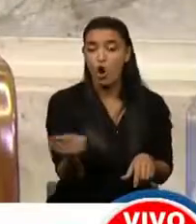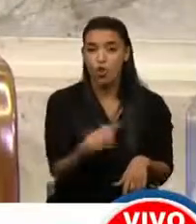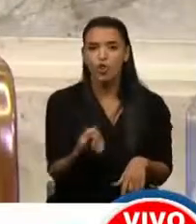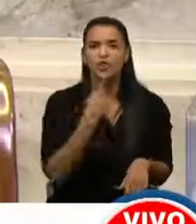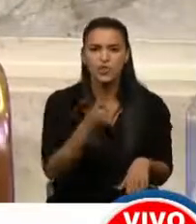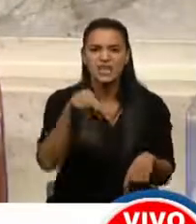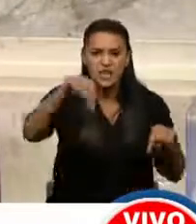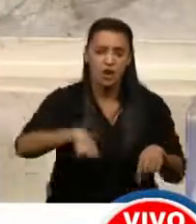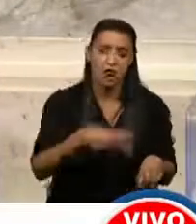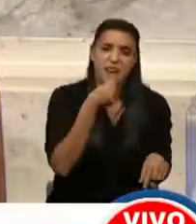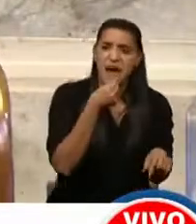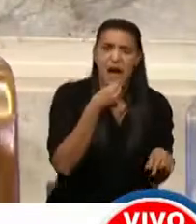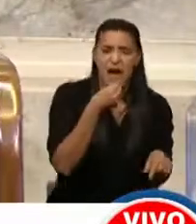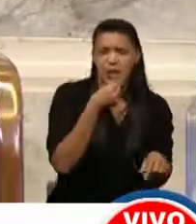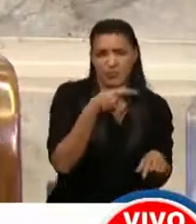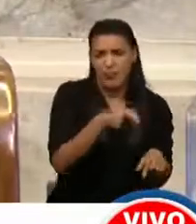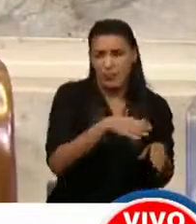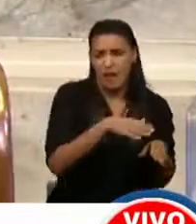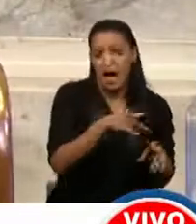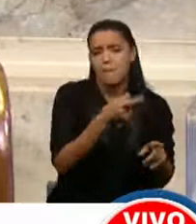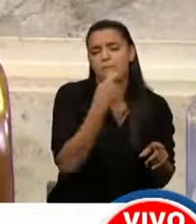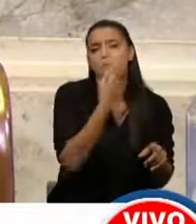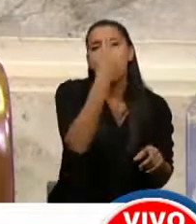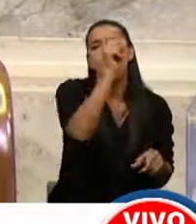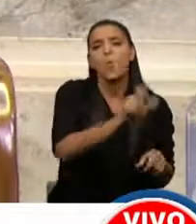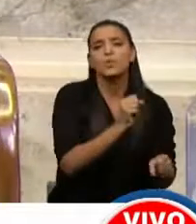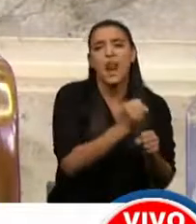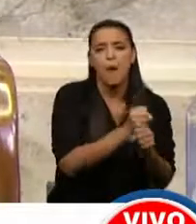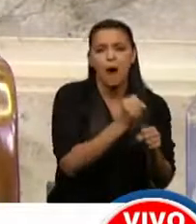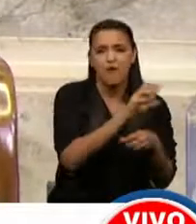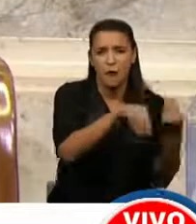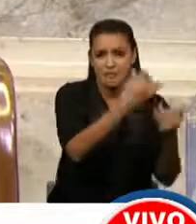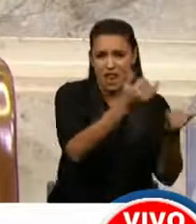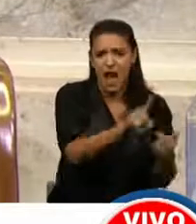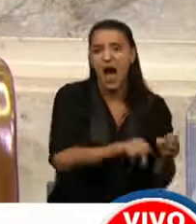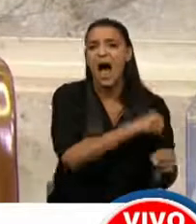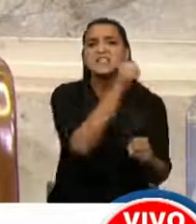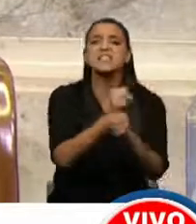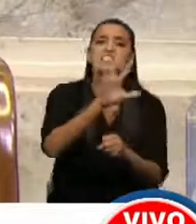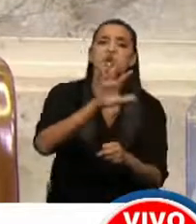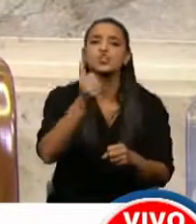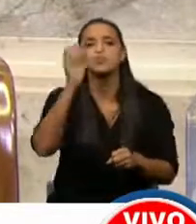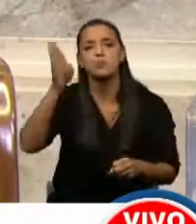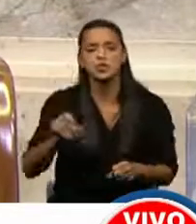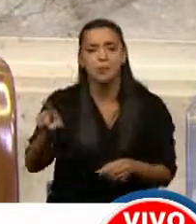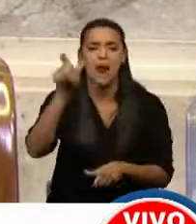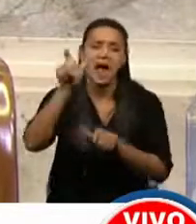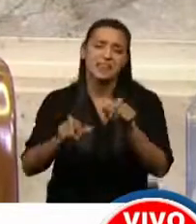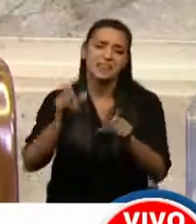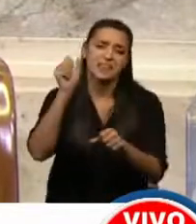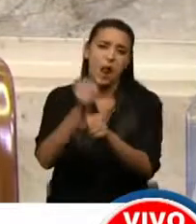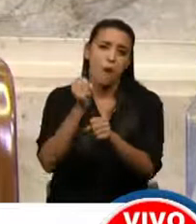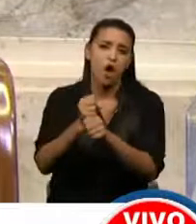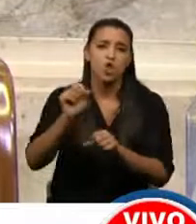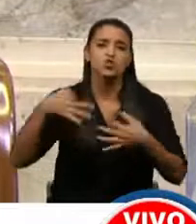va de prácticamente nada para un trabajador con carga de familia, hasta puede ser un 5 o 6% para un trabajador soltero.